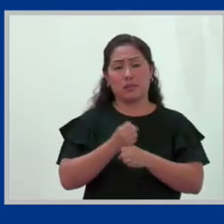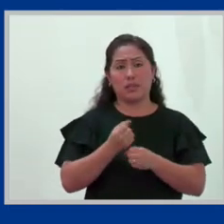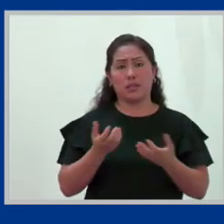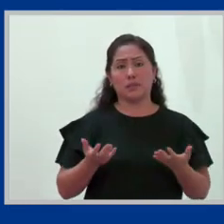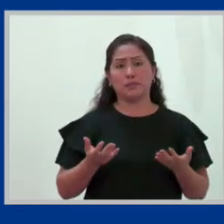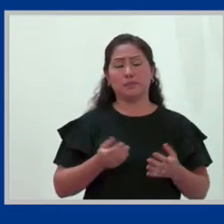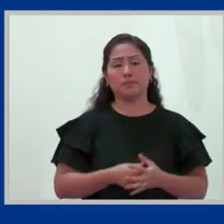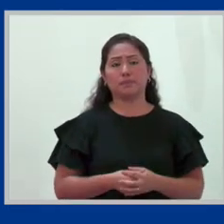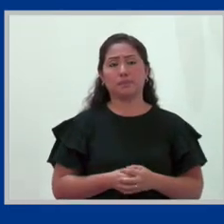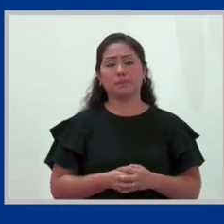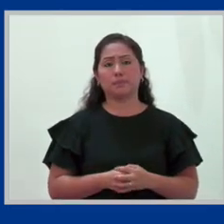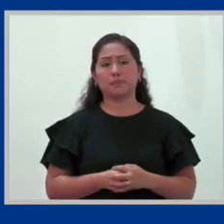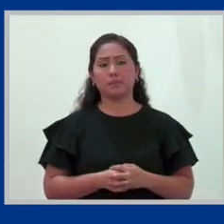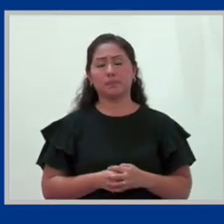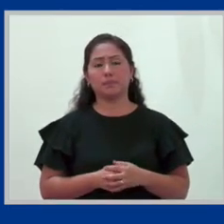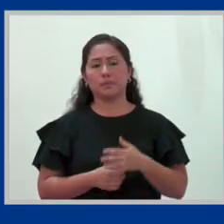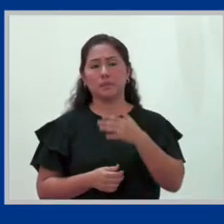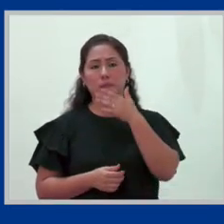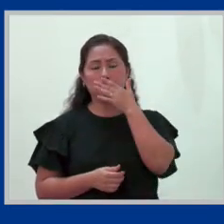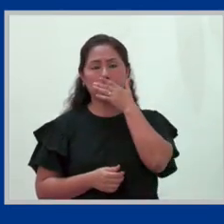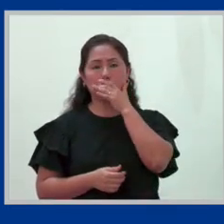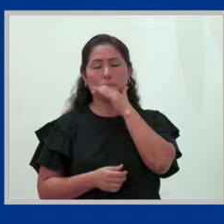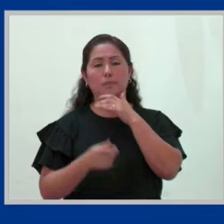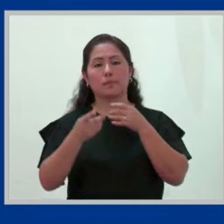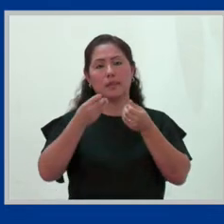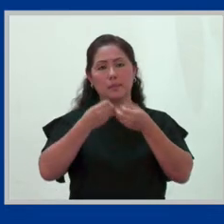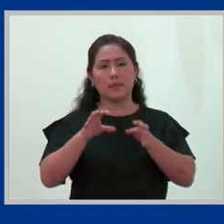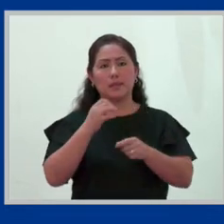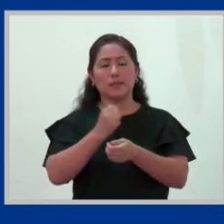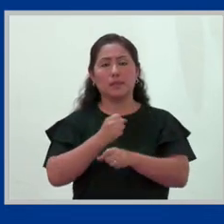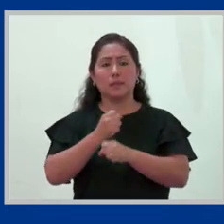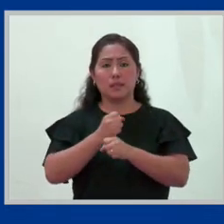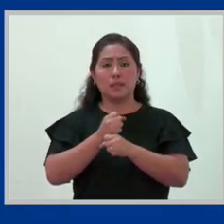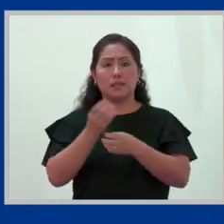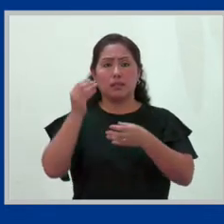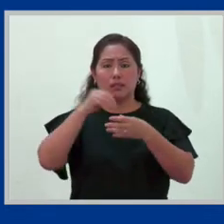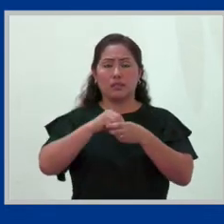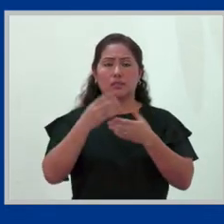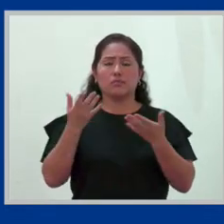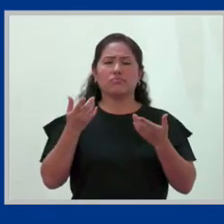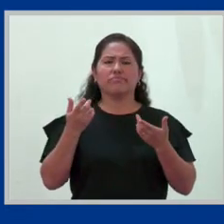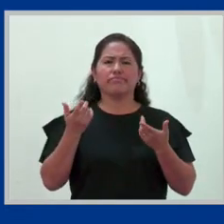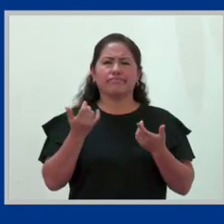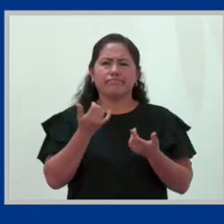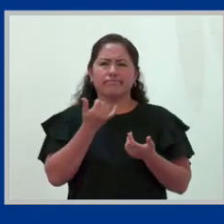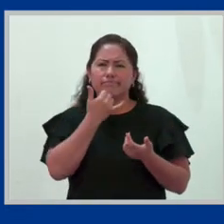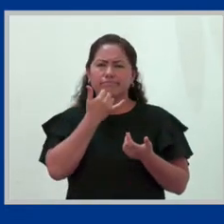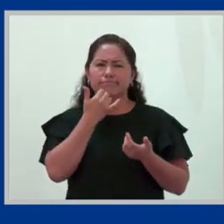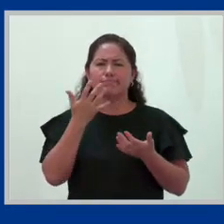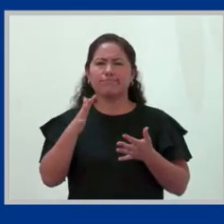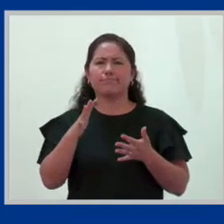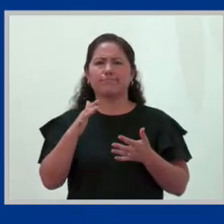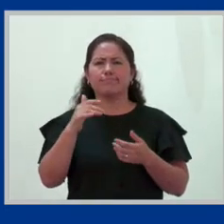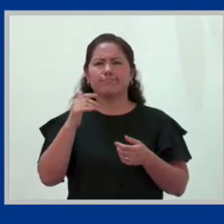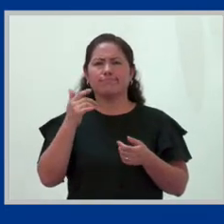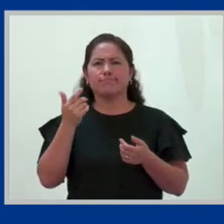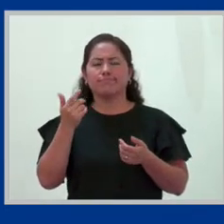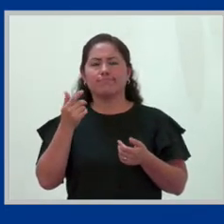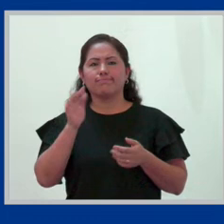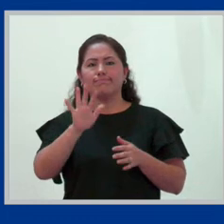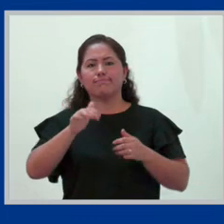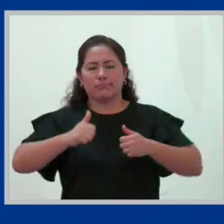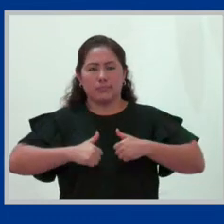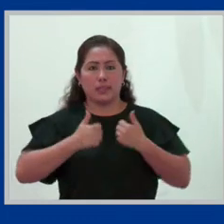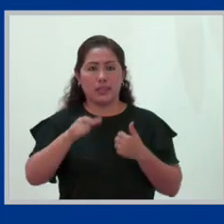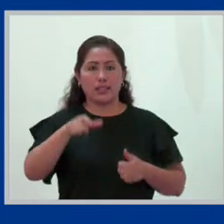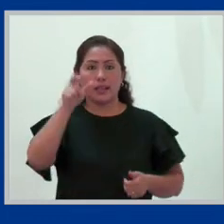supone un suceso que marca no solamente la vida de